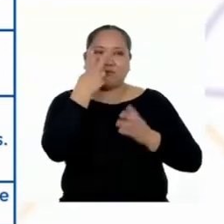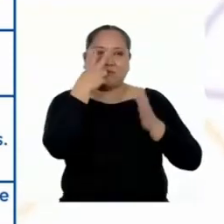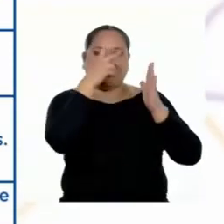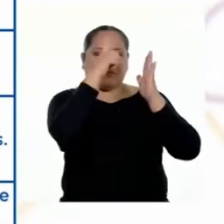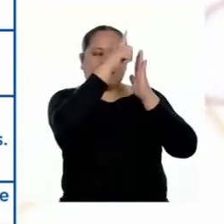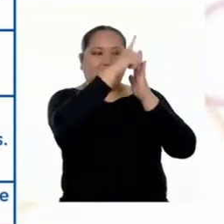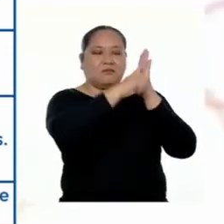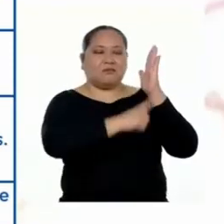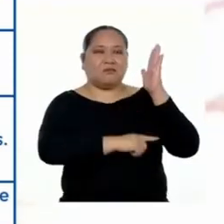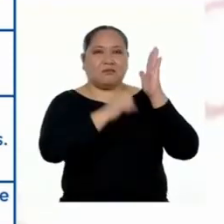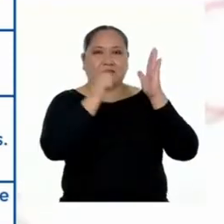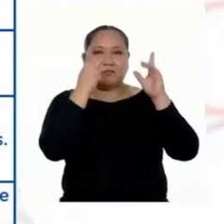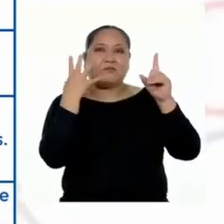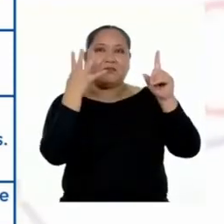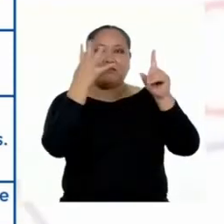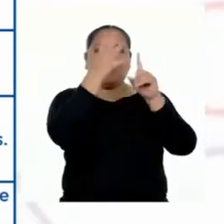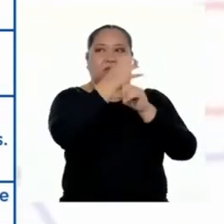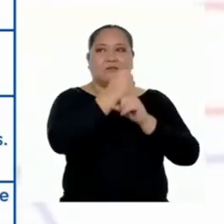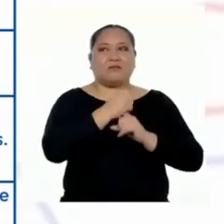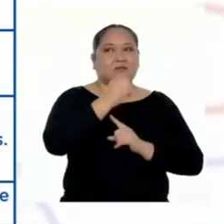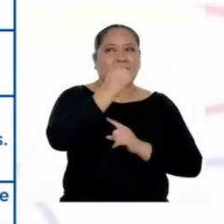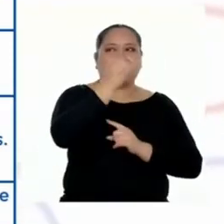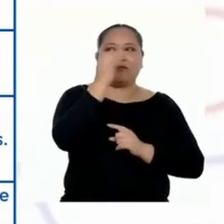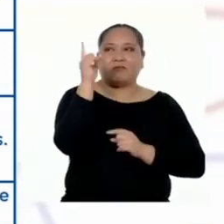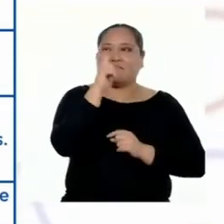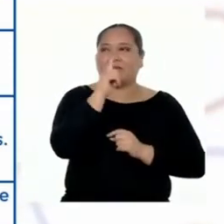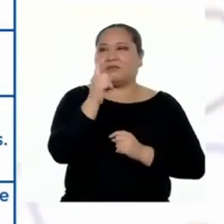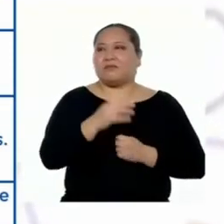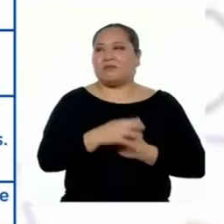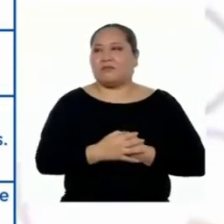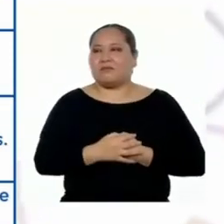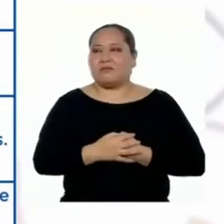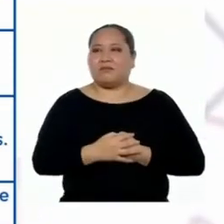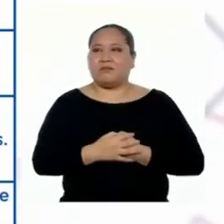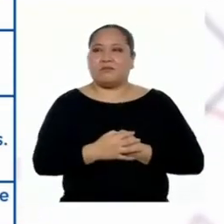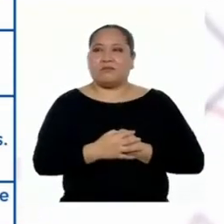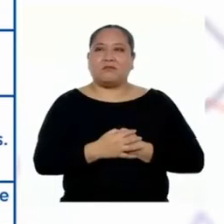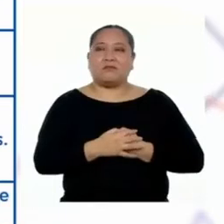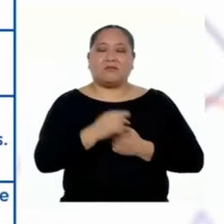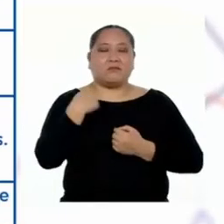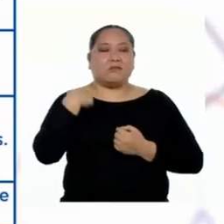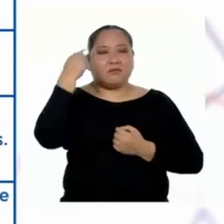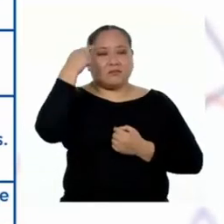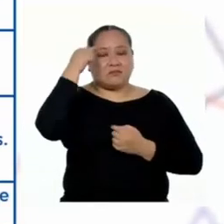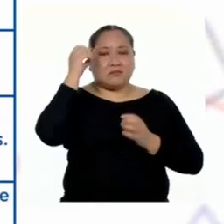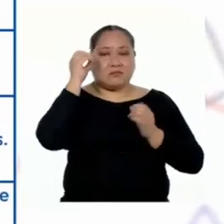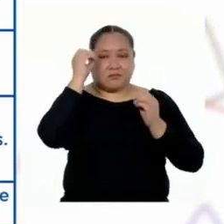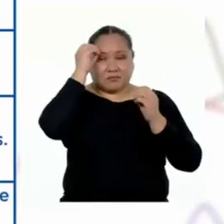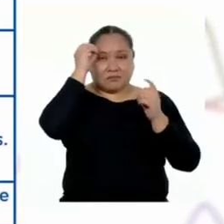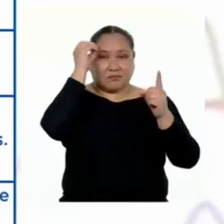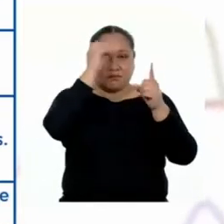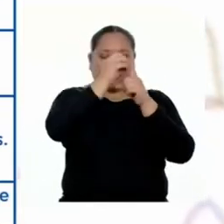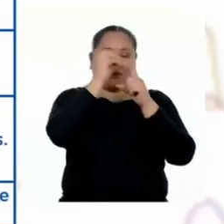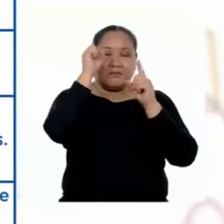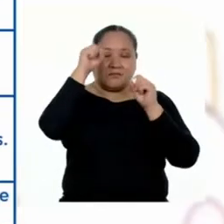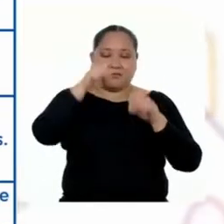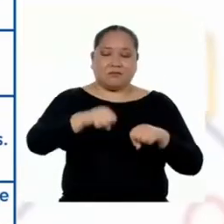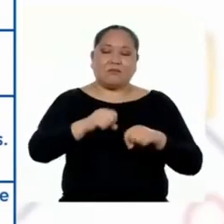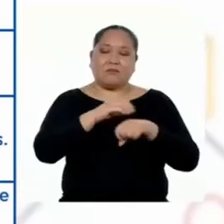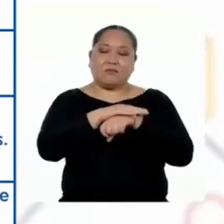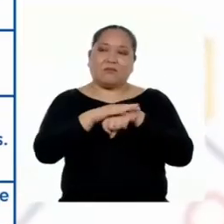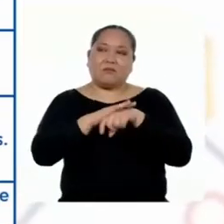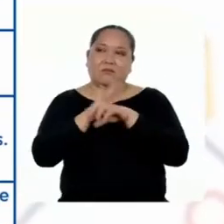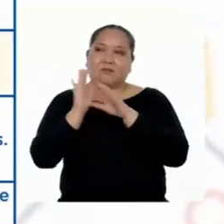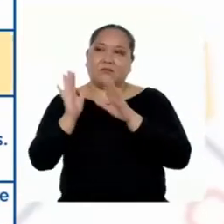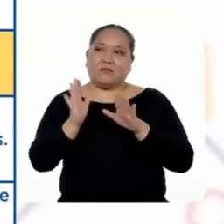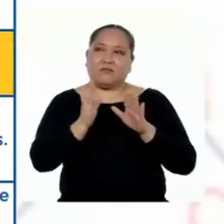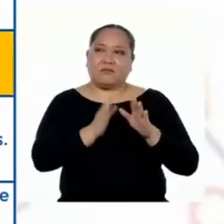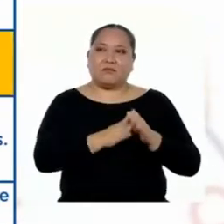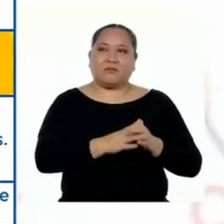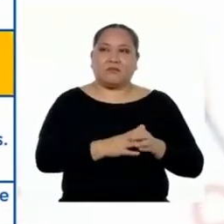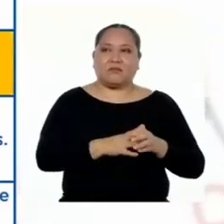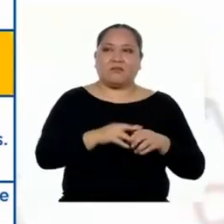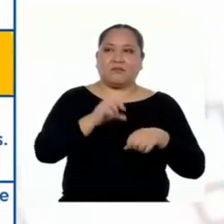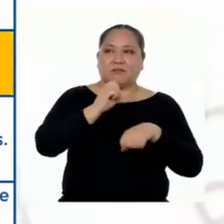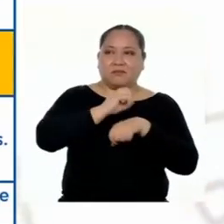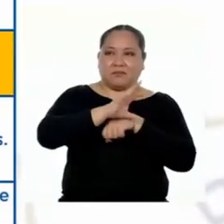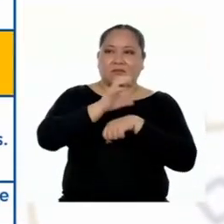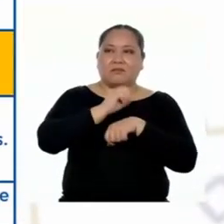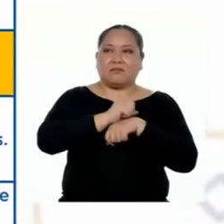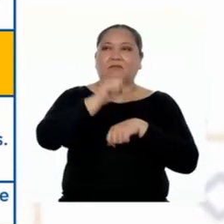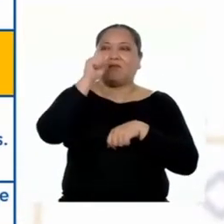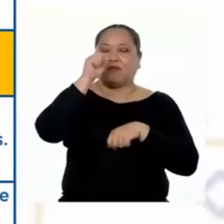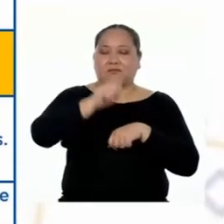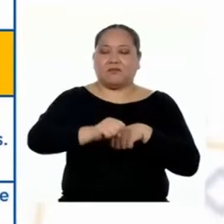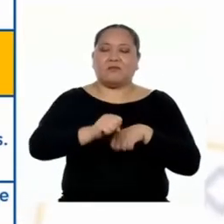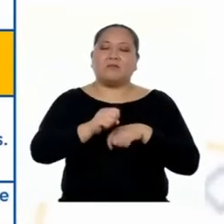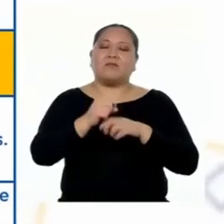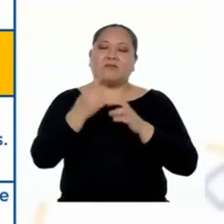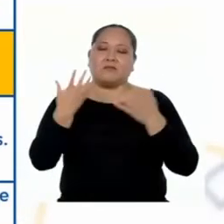lista, hay cosas que logré y otras que no. Creo que mi texto sí presenta el propósito planteado en la planificación y las recomendaciones